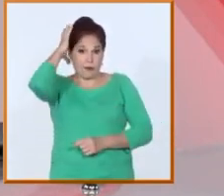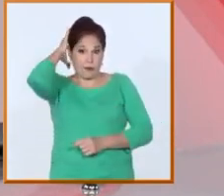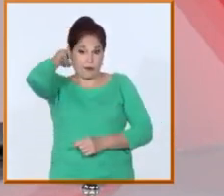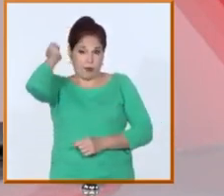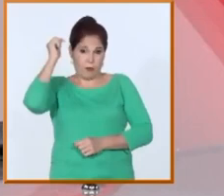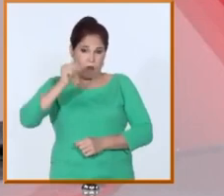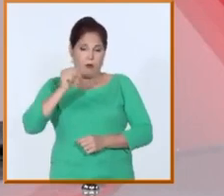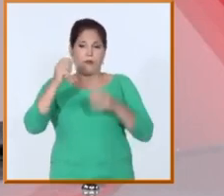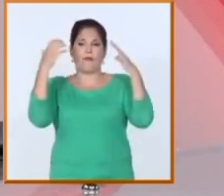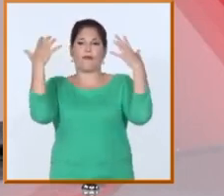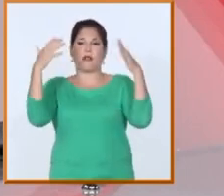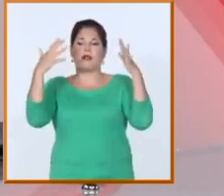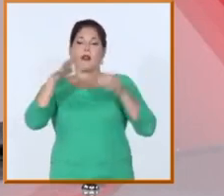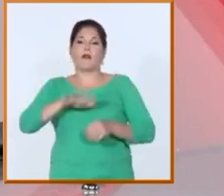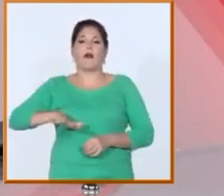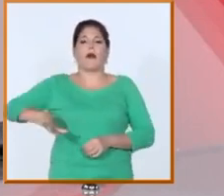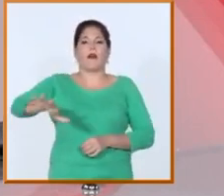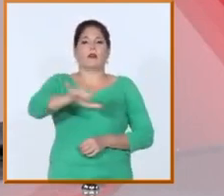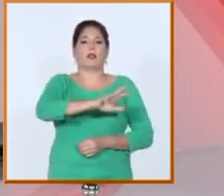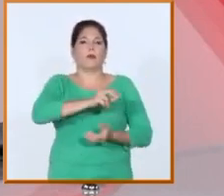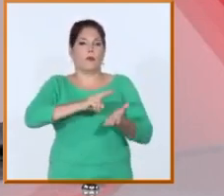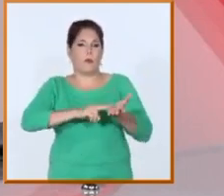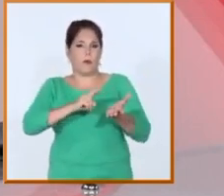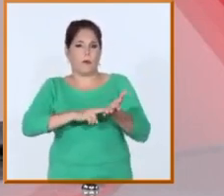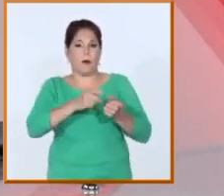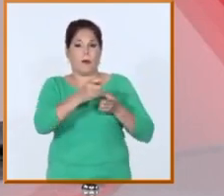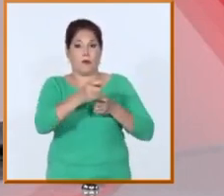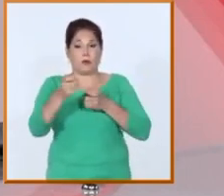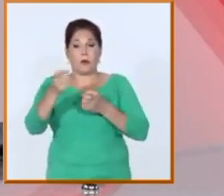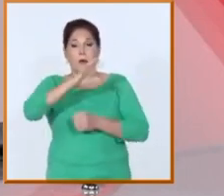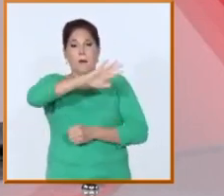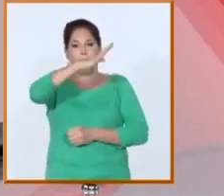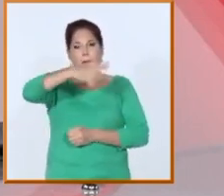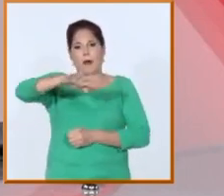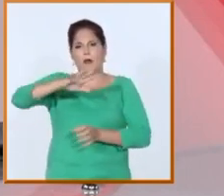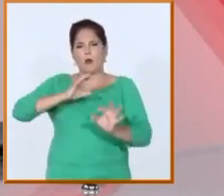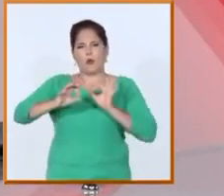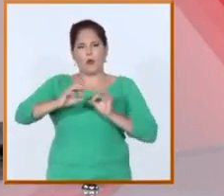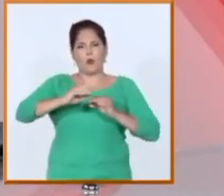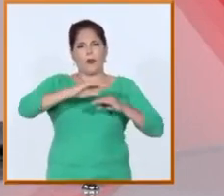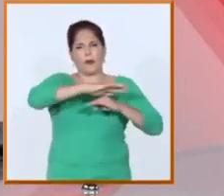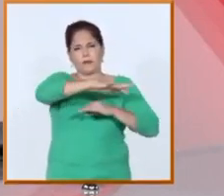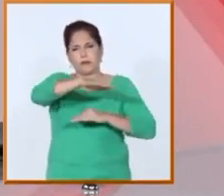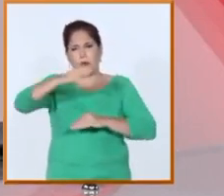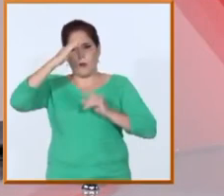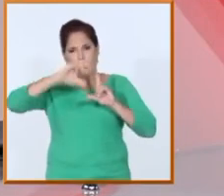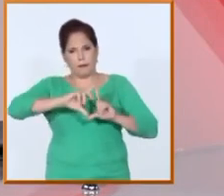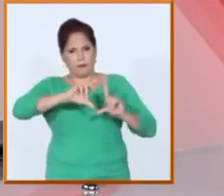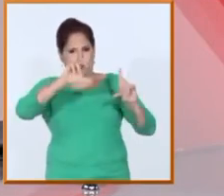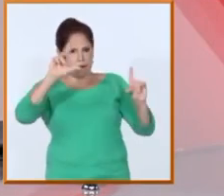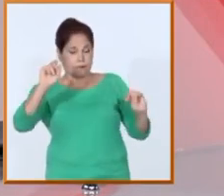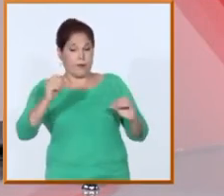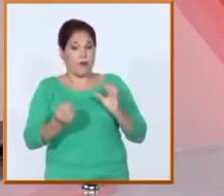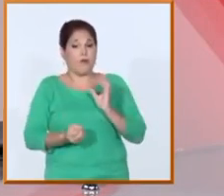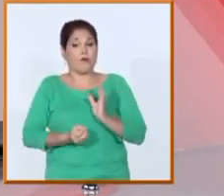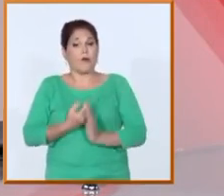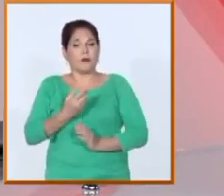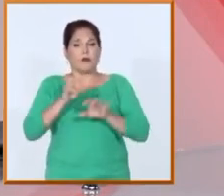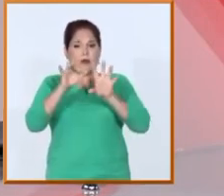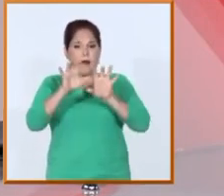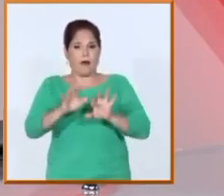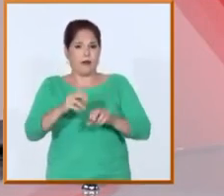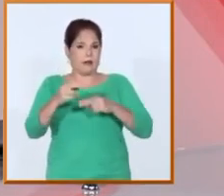felicitó hoy a la Marina de Guerra Revolucionaria en el aniversario 60 de su fundación. A través de una carta